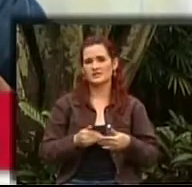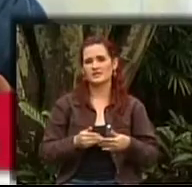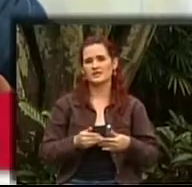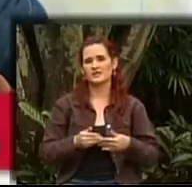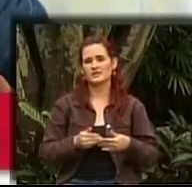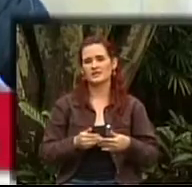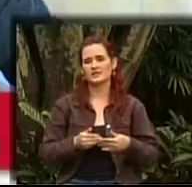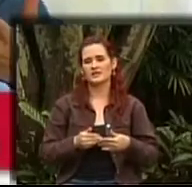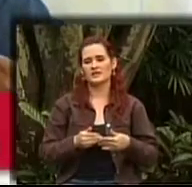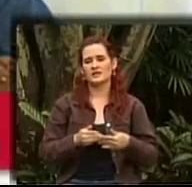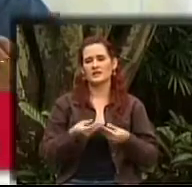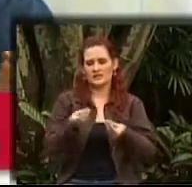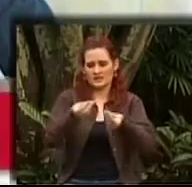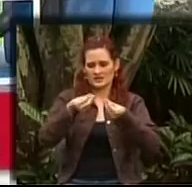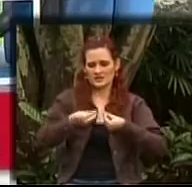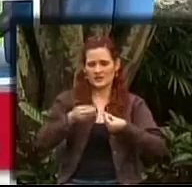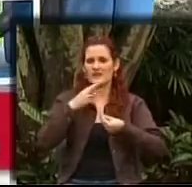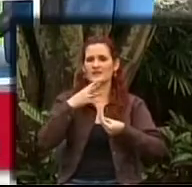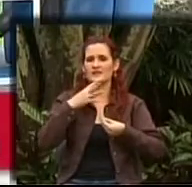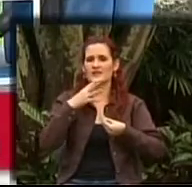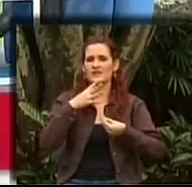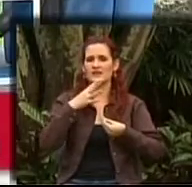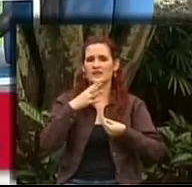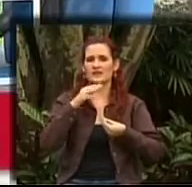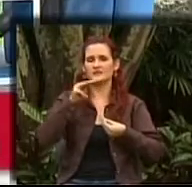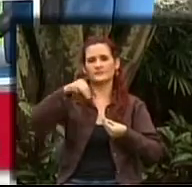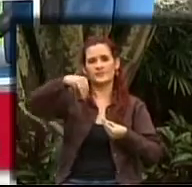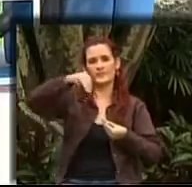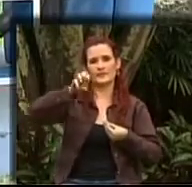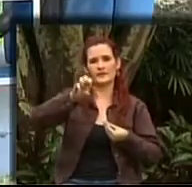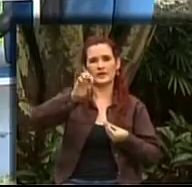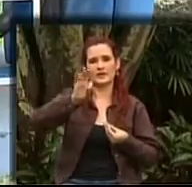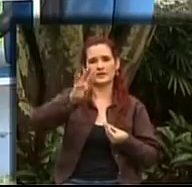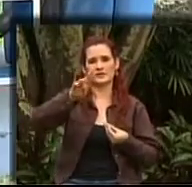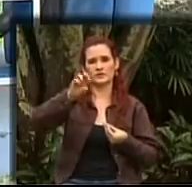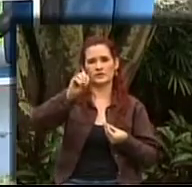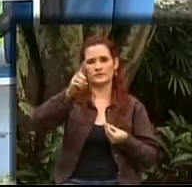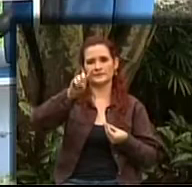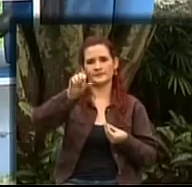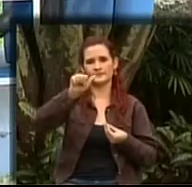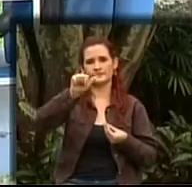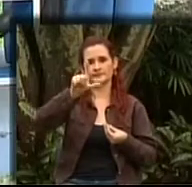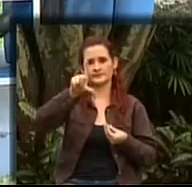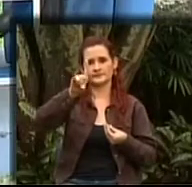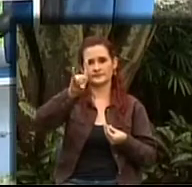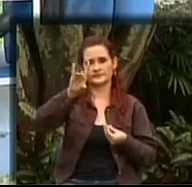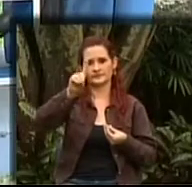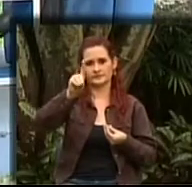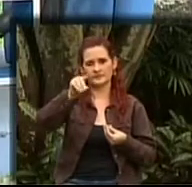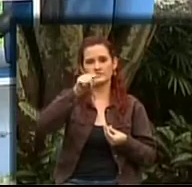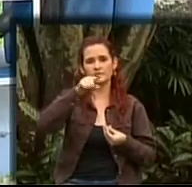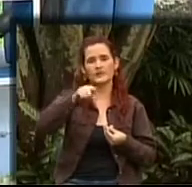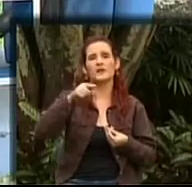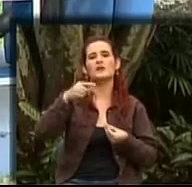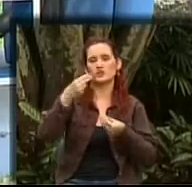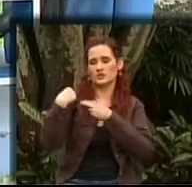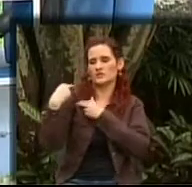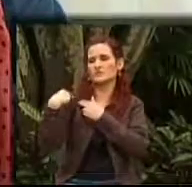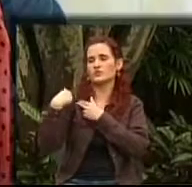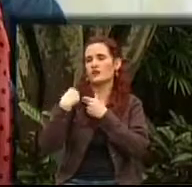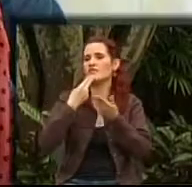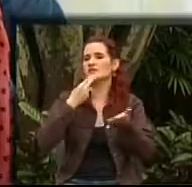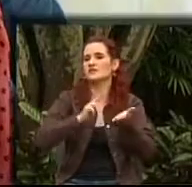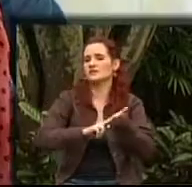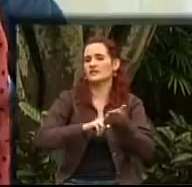unidades de la S-Metro Salud, que son 50 puntos que hay en este momento en el municipio. Sin